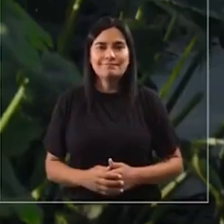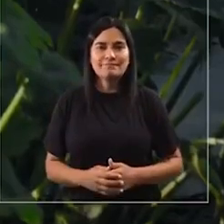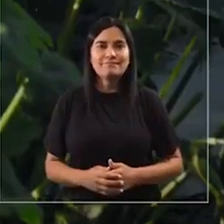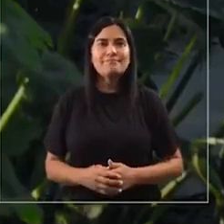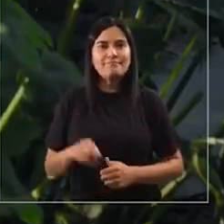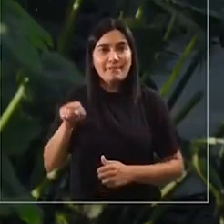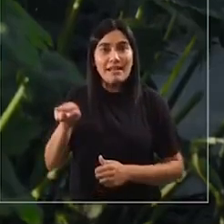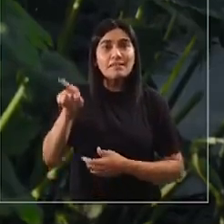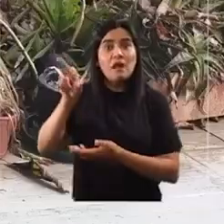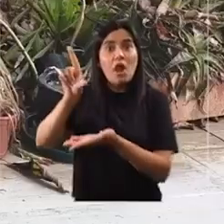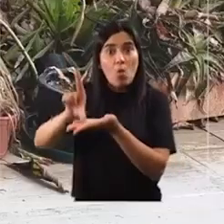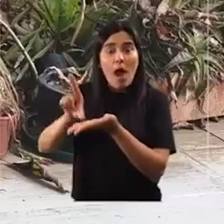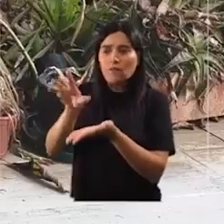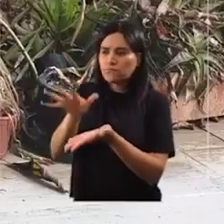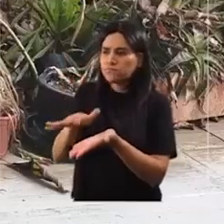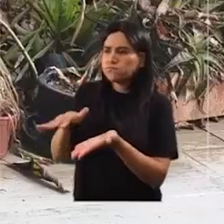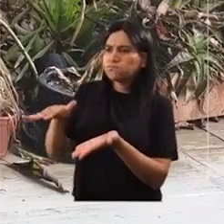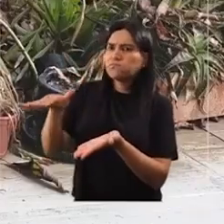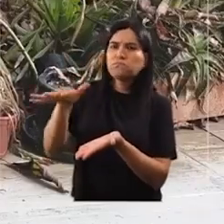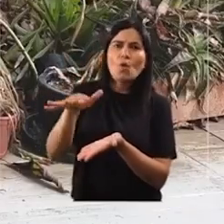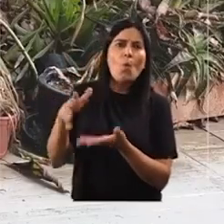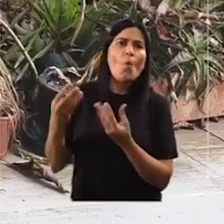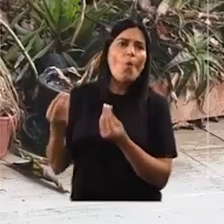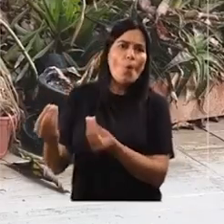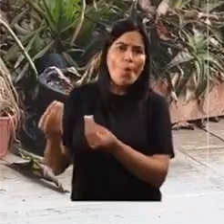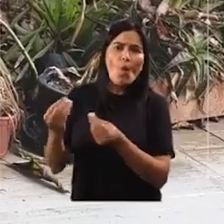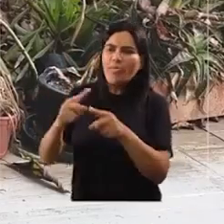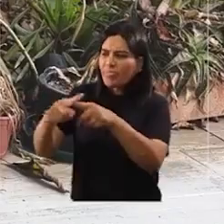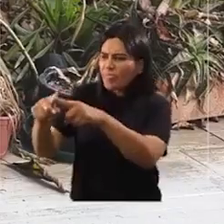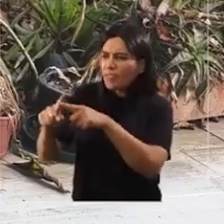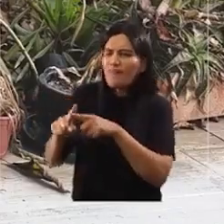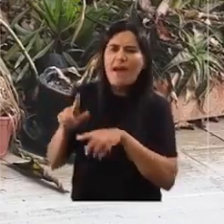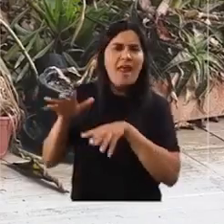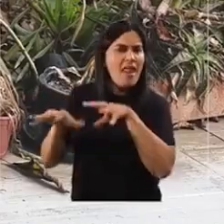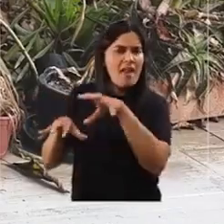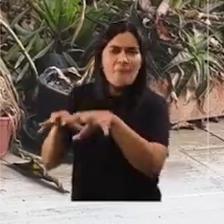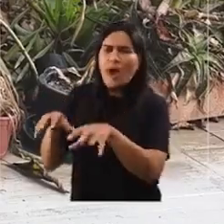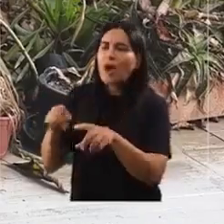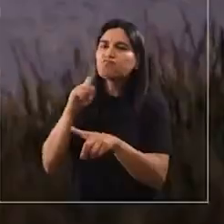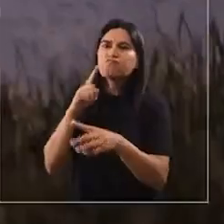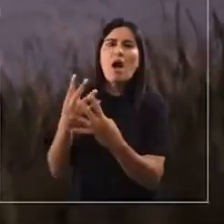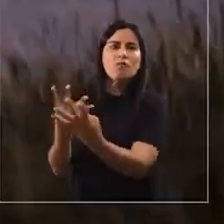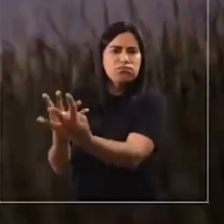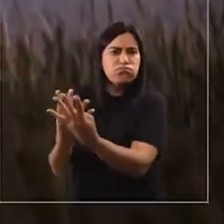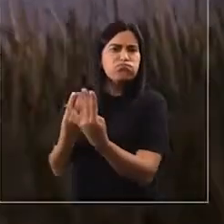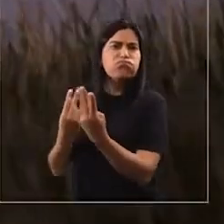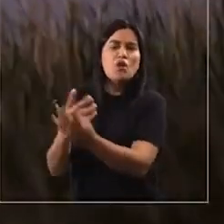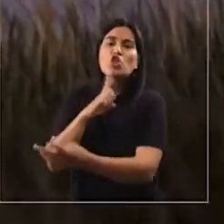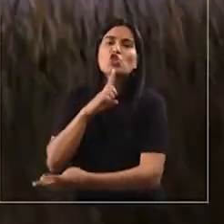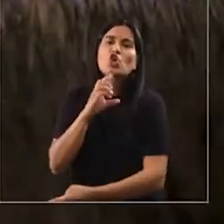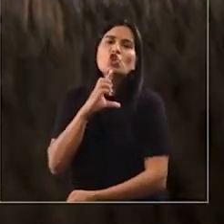Es un lugar, un espacio tremendamente rico en biodiversidad. Tiene